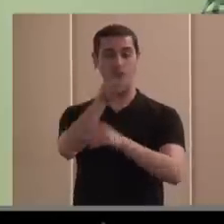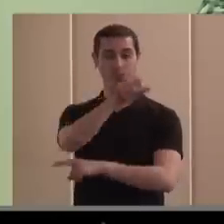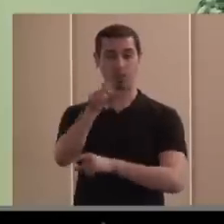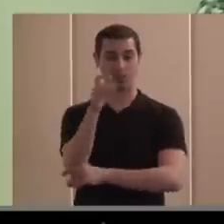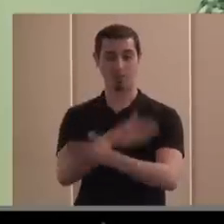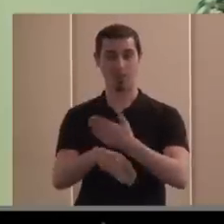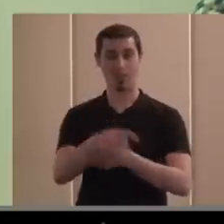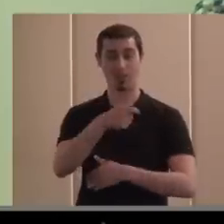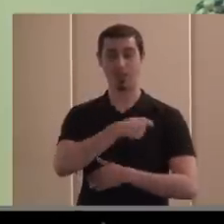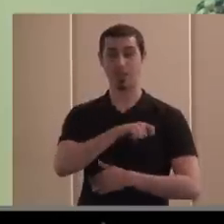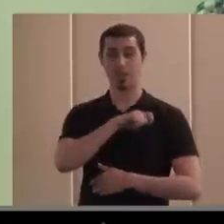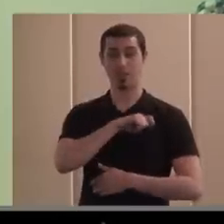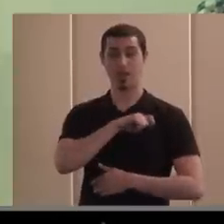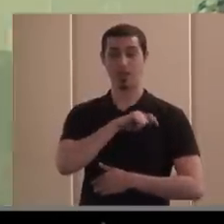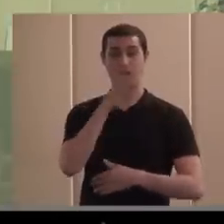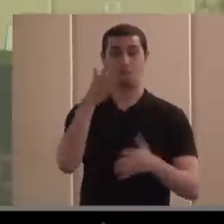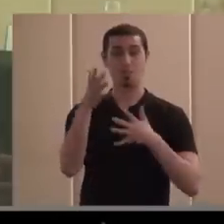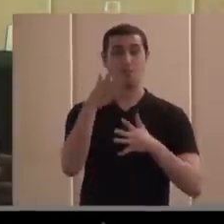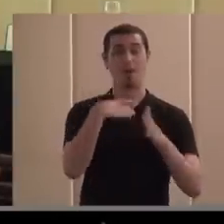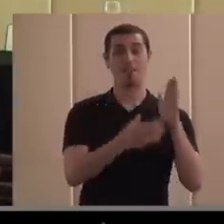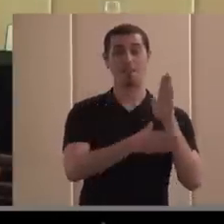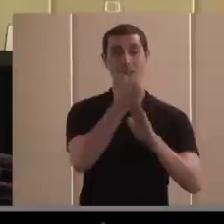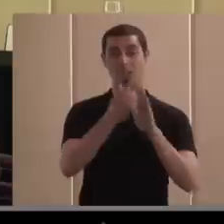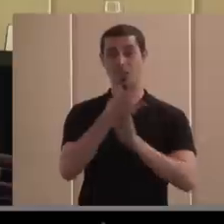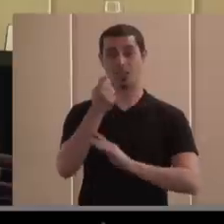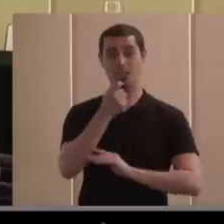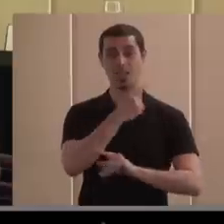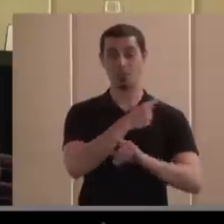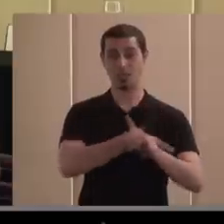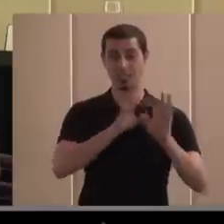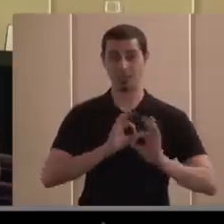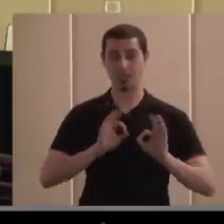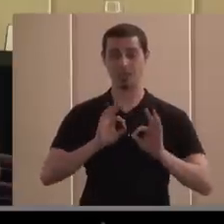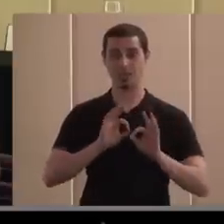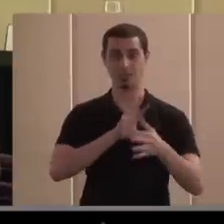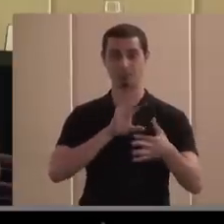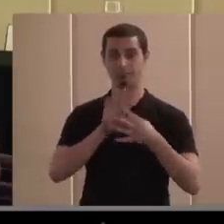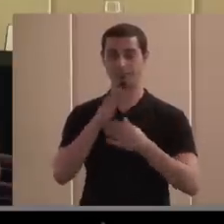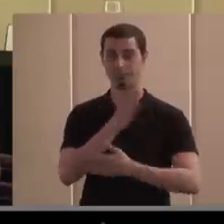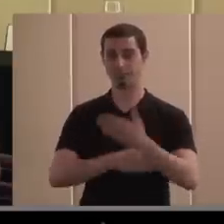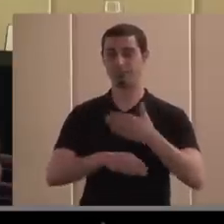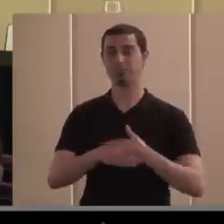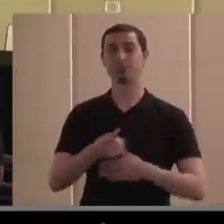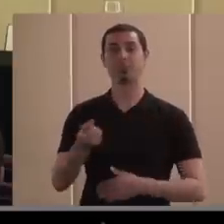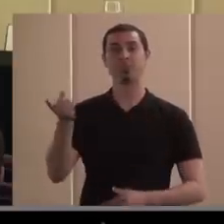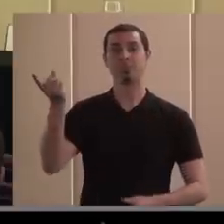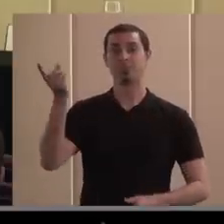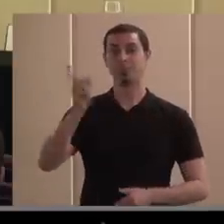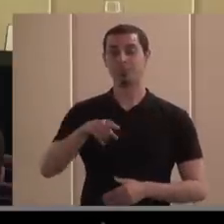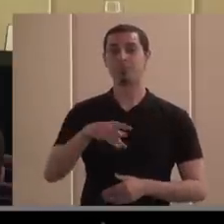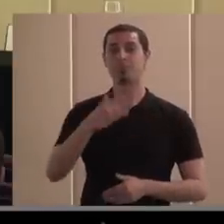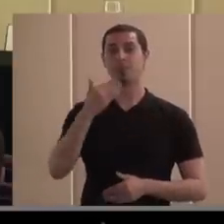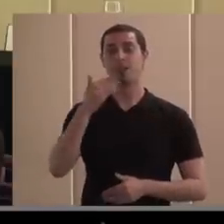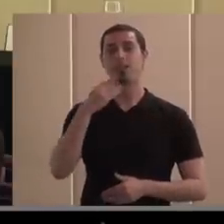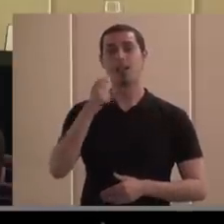en España está articulado alrededor de federaciones deportivas específicas por sectores de discapacidad y después también a través del